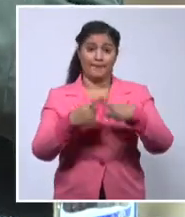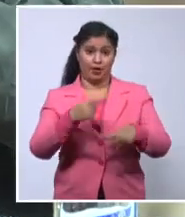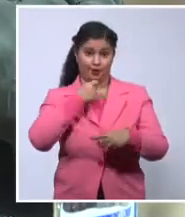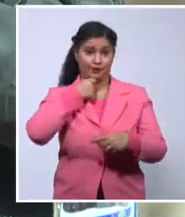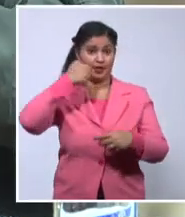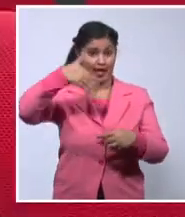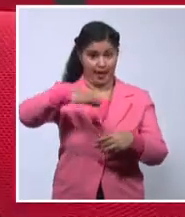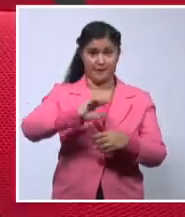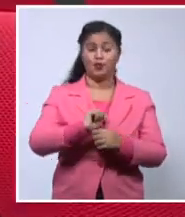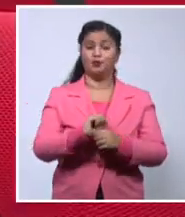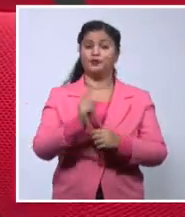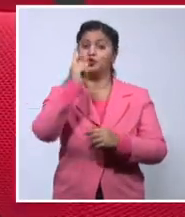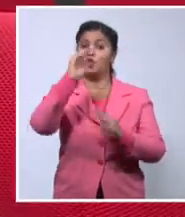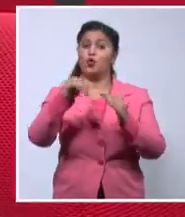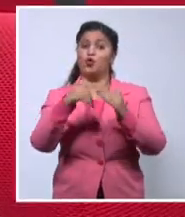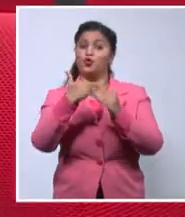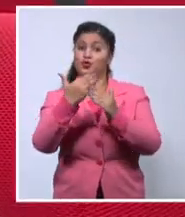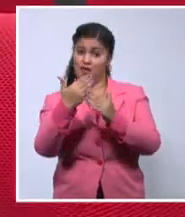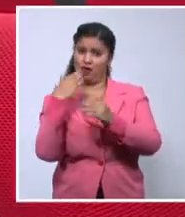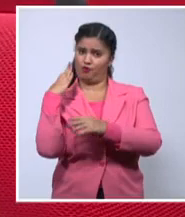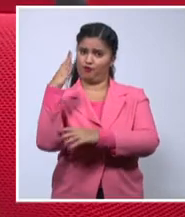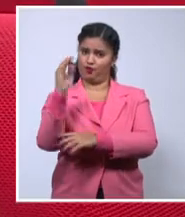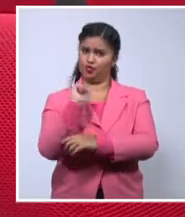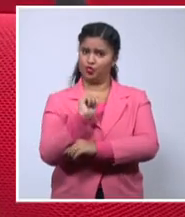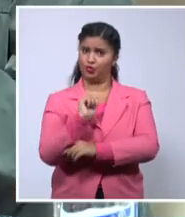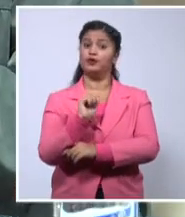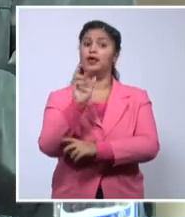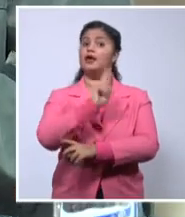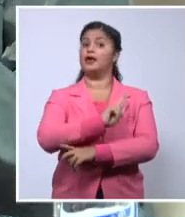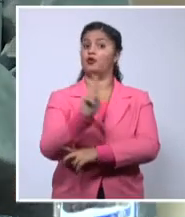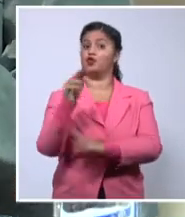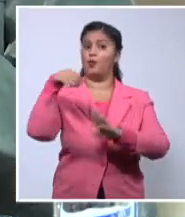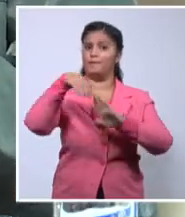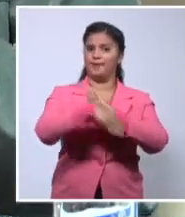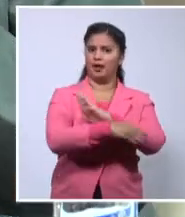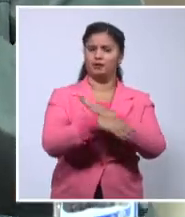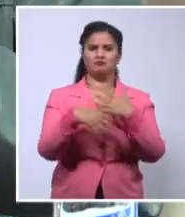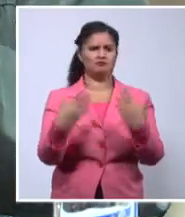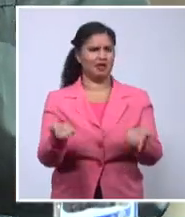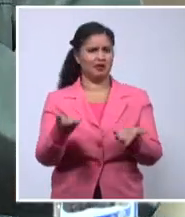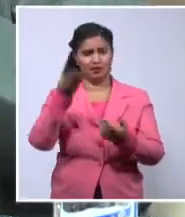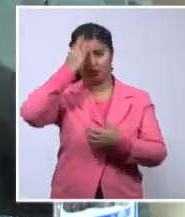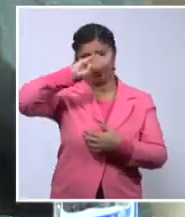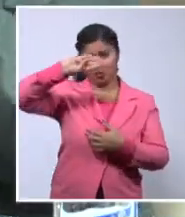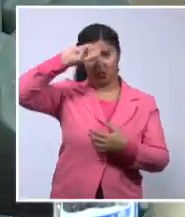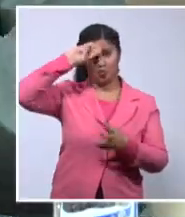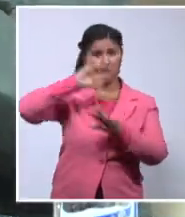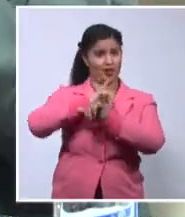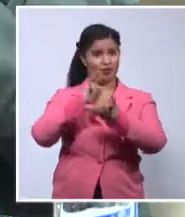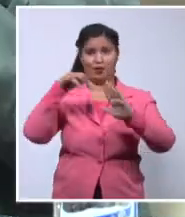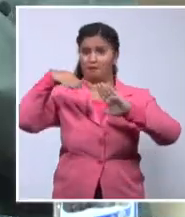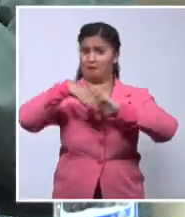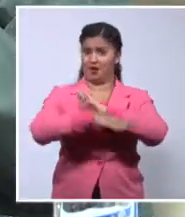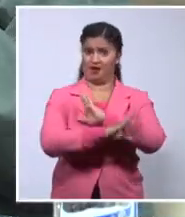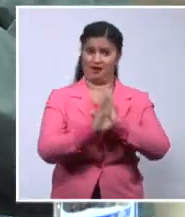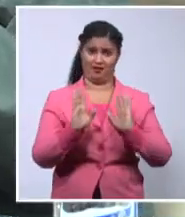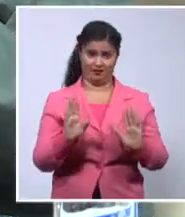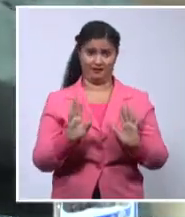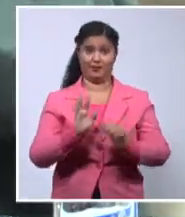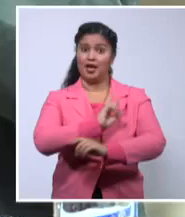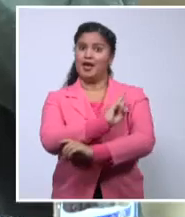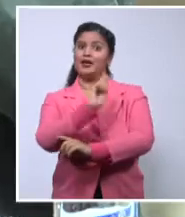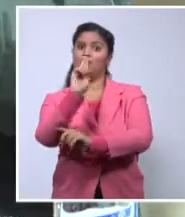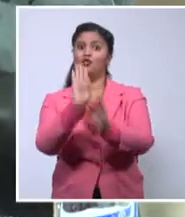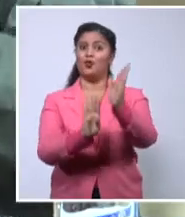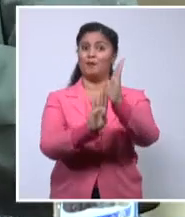esta revolución fracasara, la patria se liquida. En términos conceptuales, si tú ves la revolución como, digamos